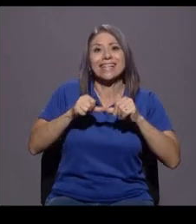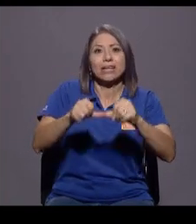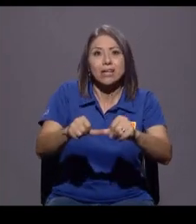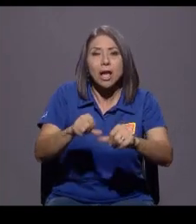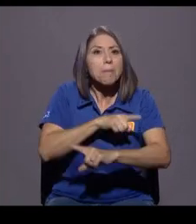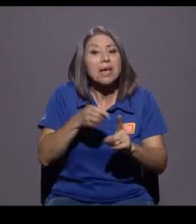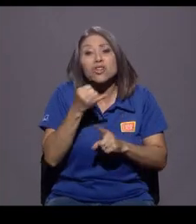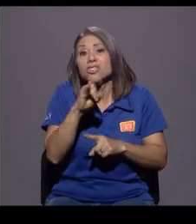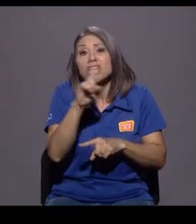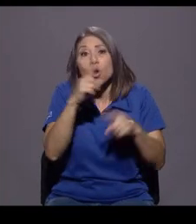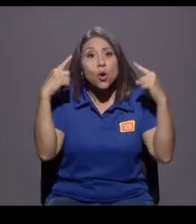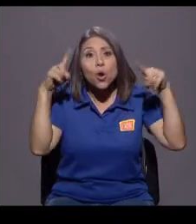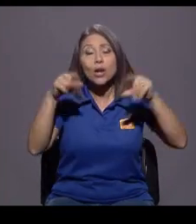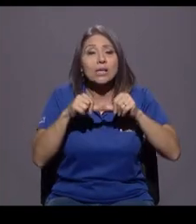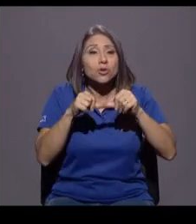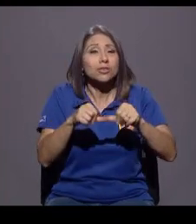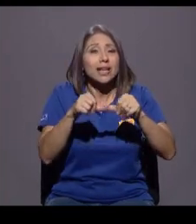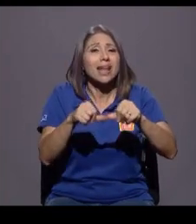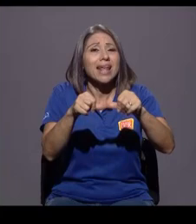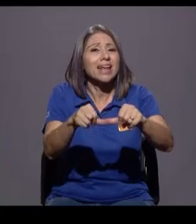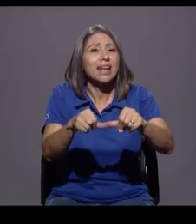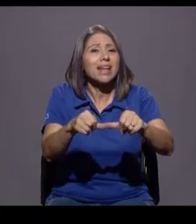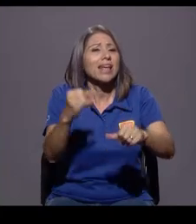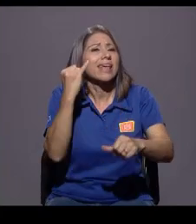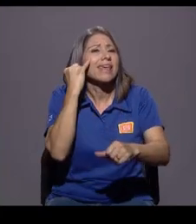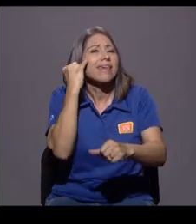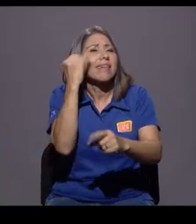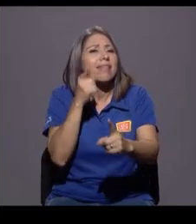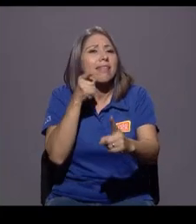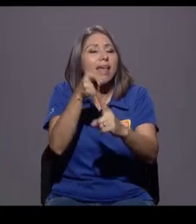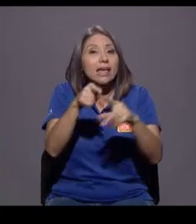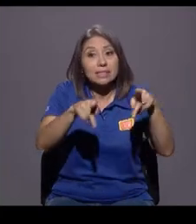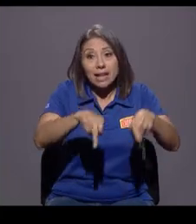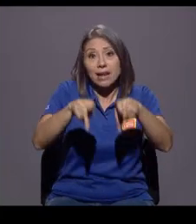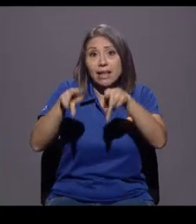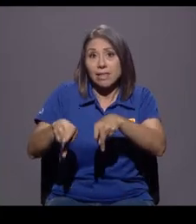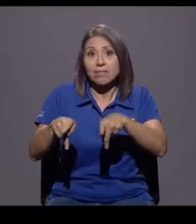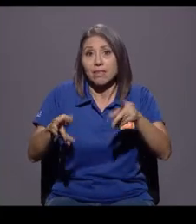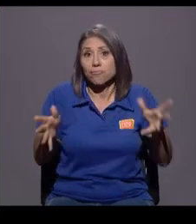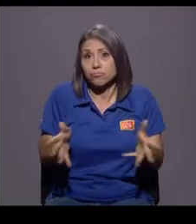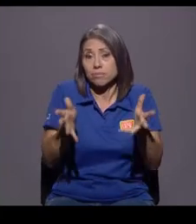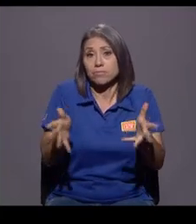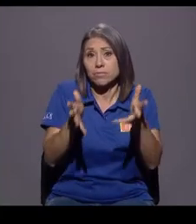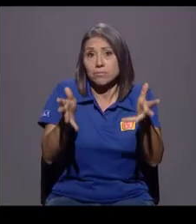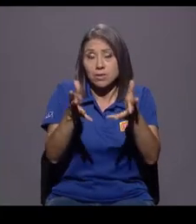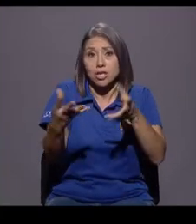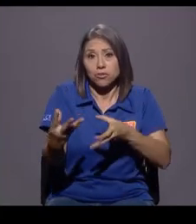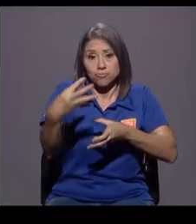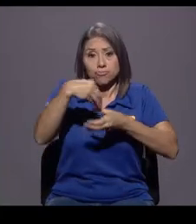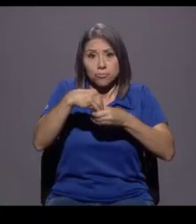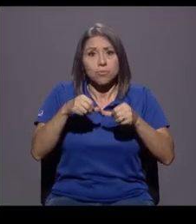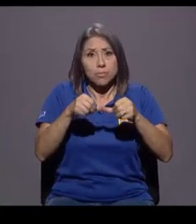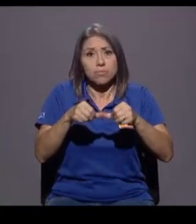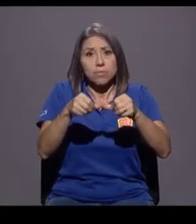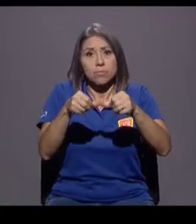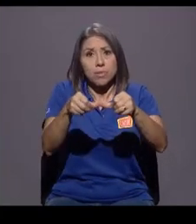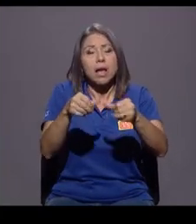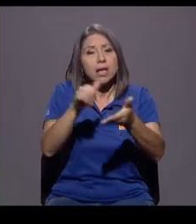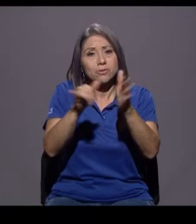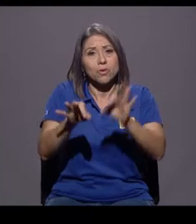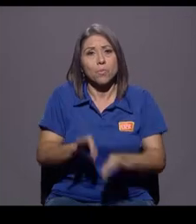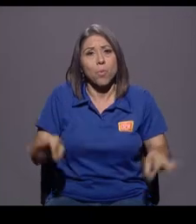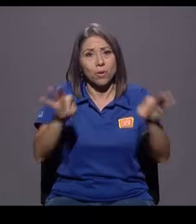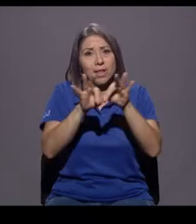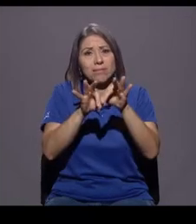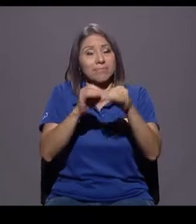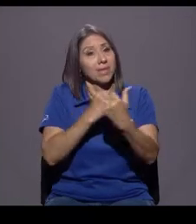idea es que la gente que ha logrado inspirarse por esto y que ha logrado involucrarse, pues sigue involucrándose. Eso es lo importante. Entonces,